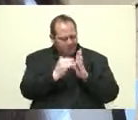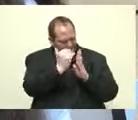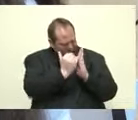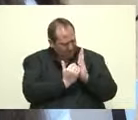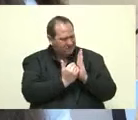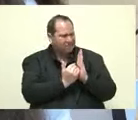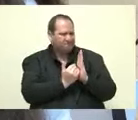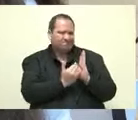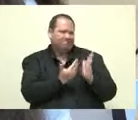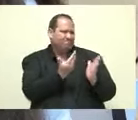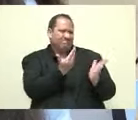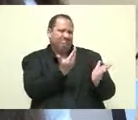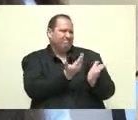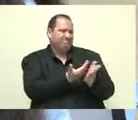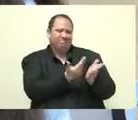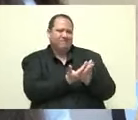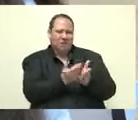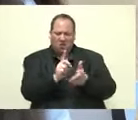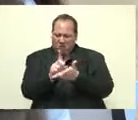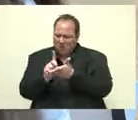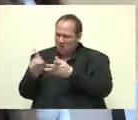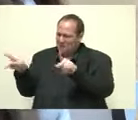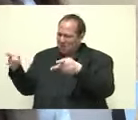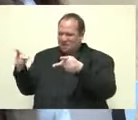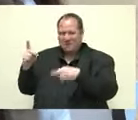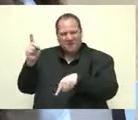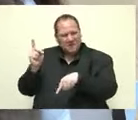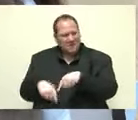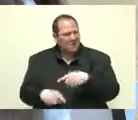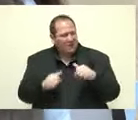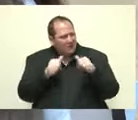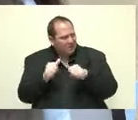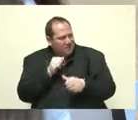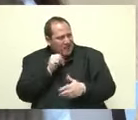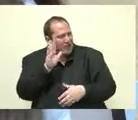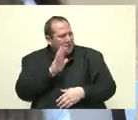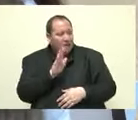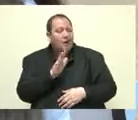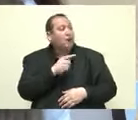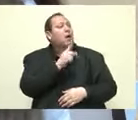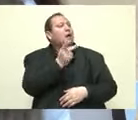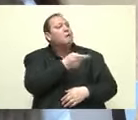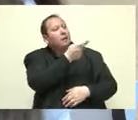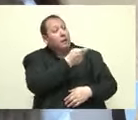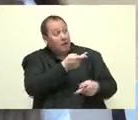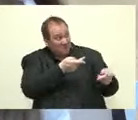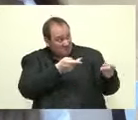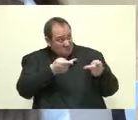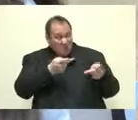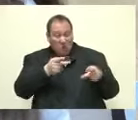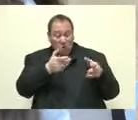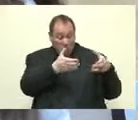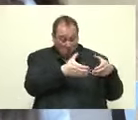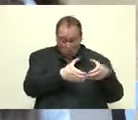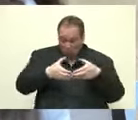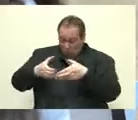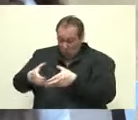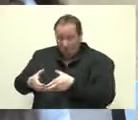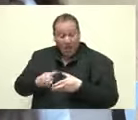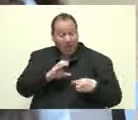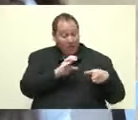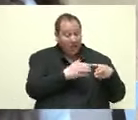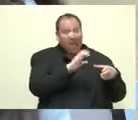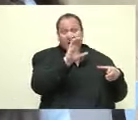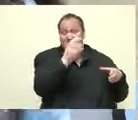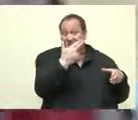no parecen dar respuesta a este tema en específico. Me gustaría saber si hay algún plan para acabar con los dos grupos, tanto los